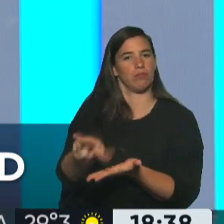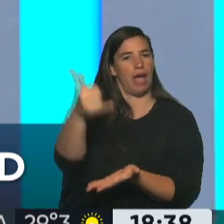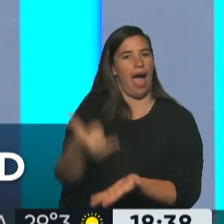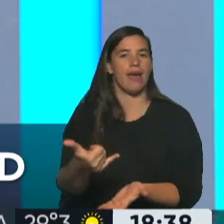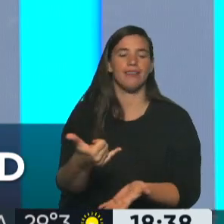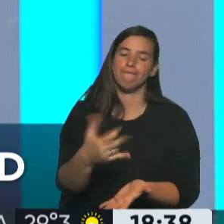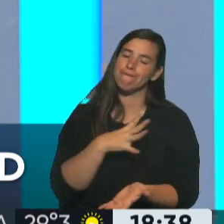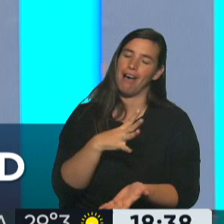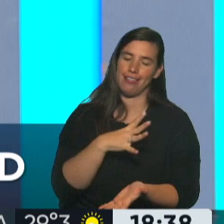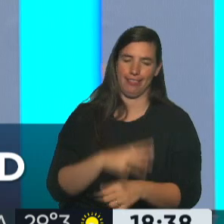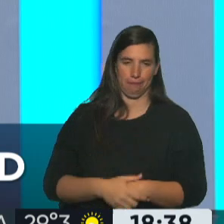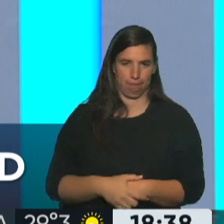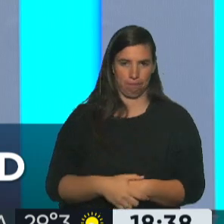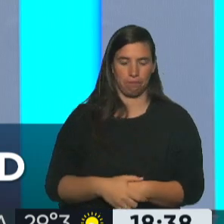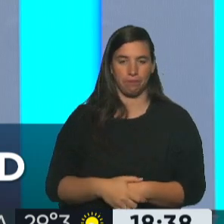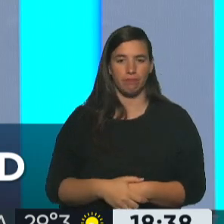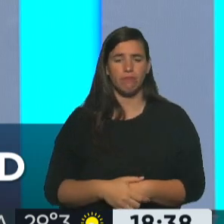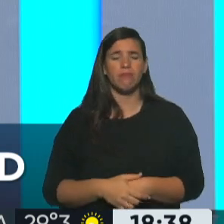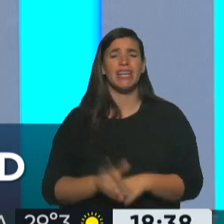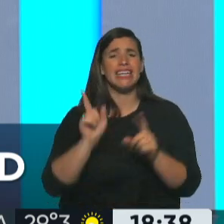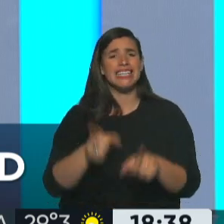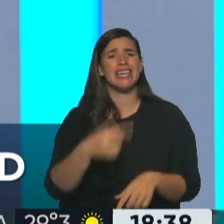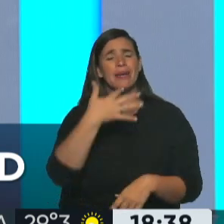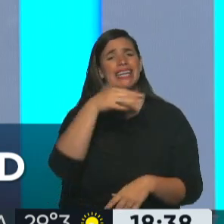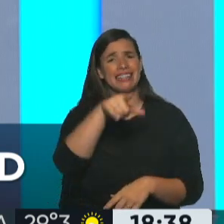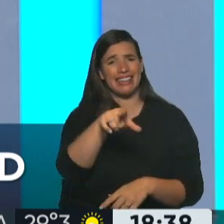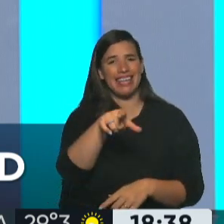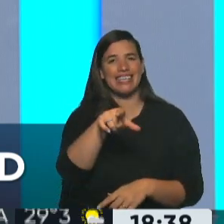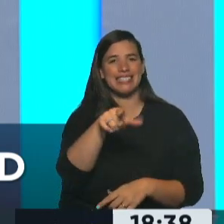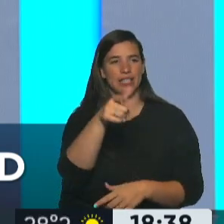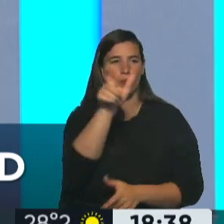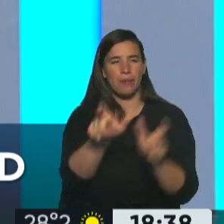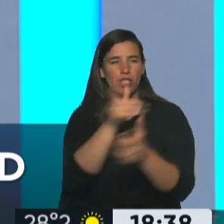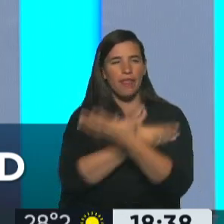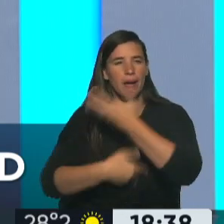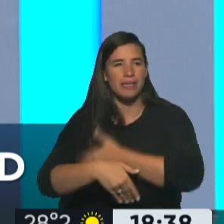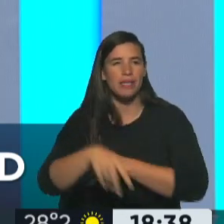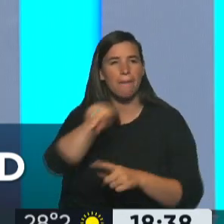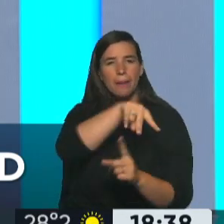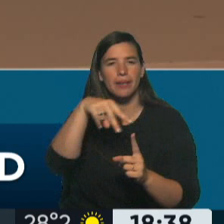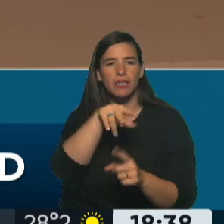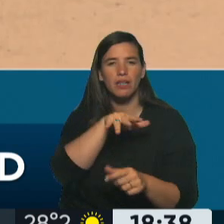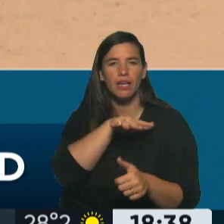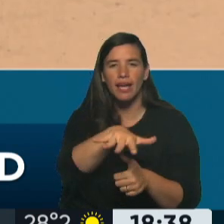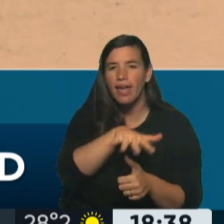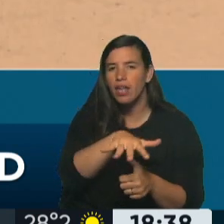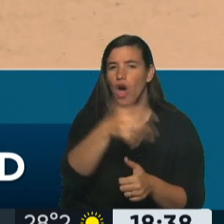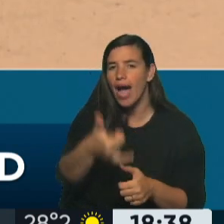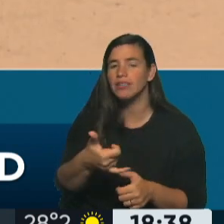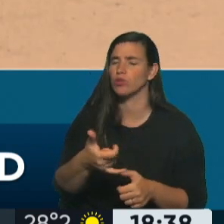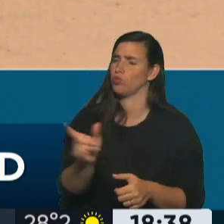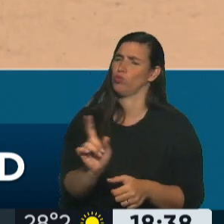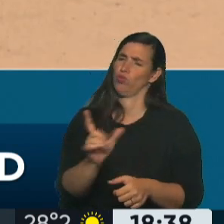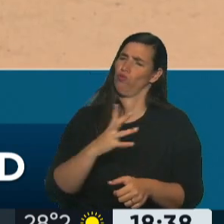incorporación de la perspectiva de género en intersección con discapacidad o todavía falta? falta muchísimo. Si